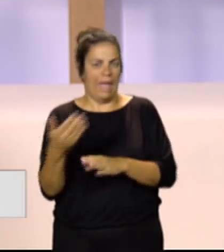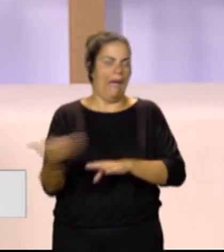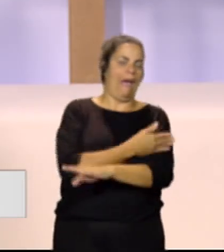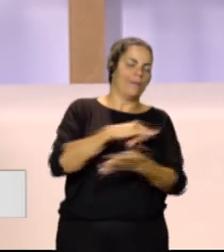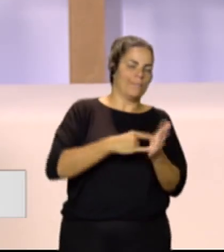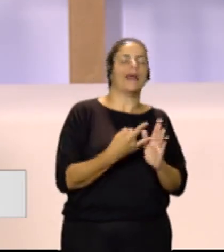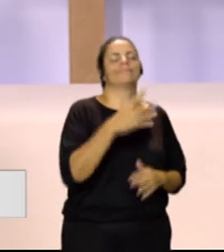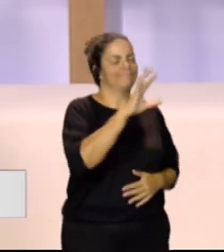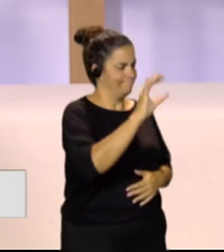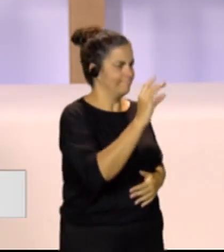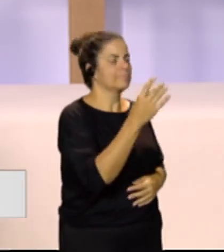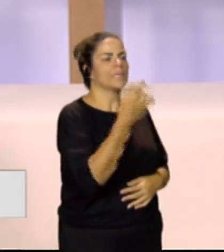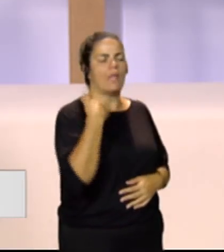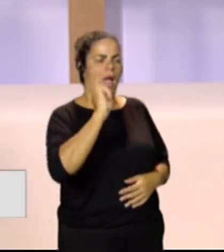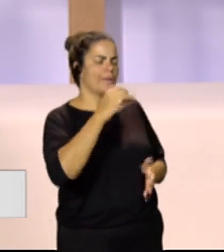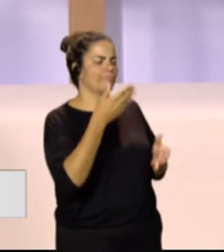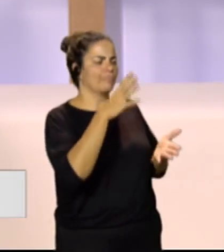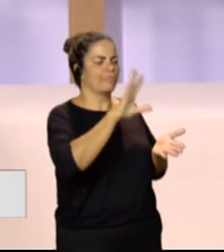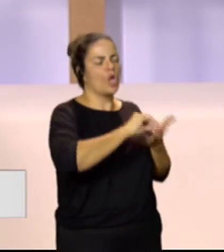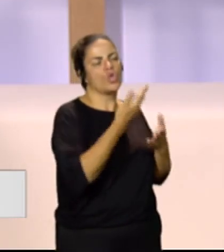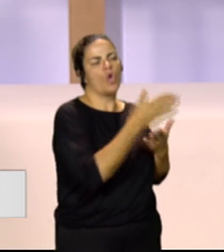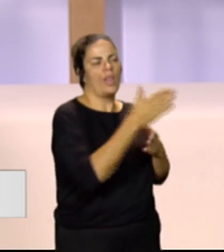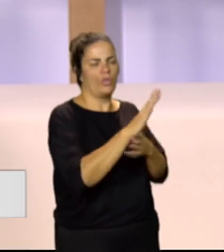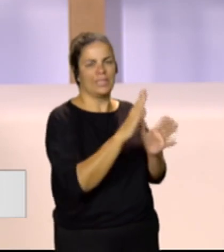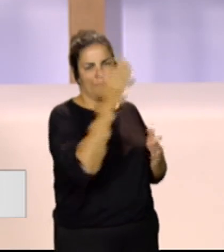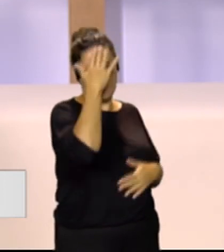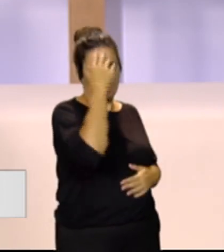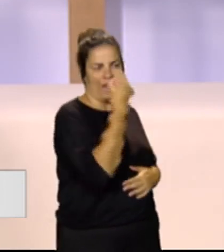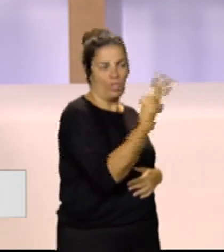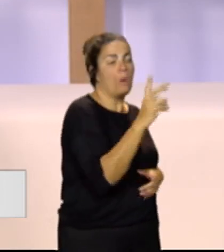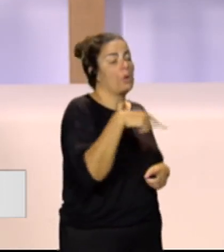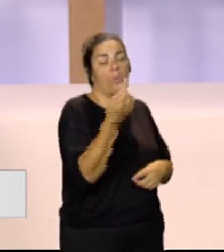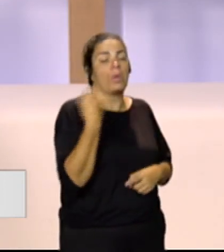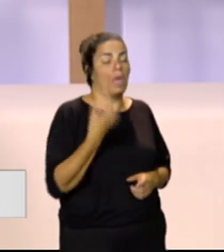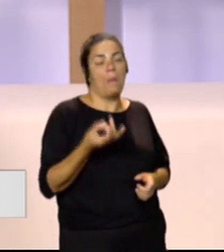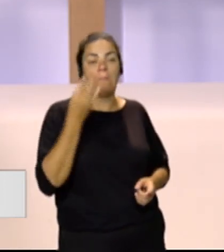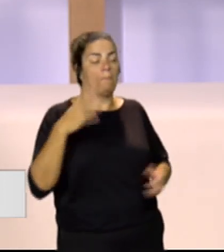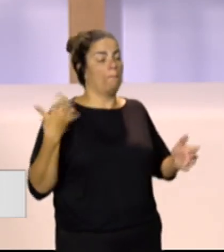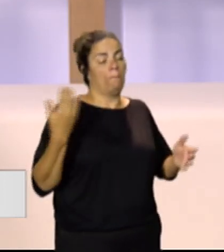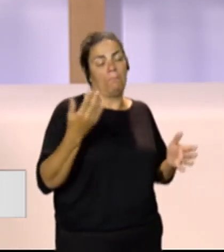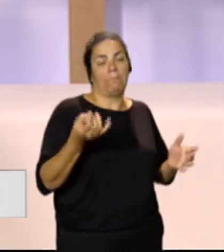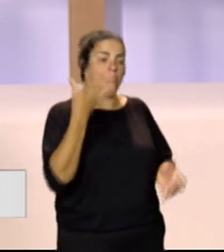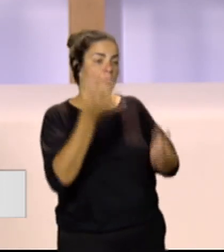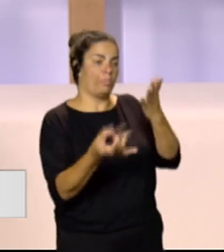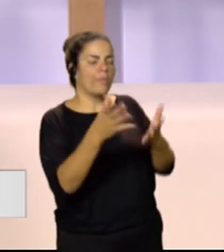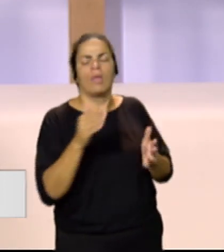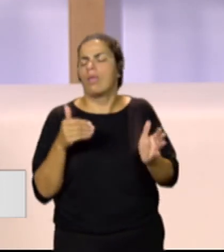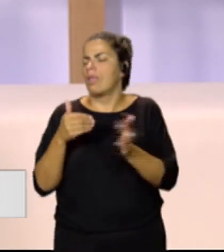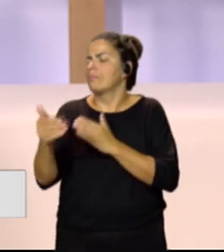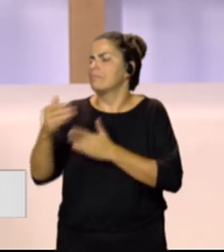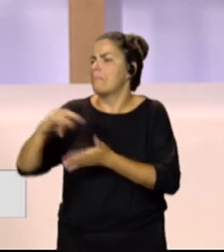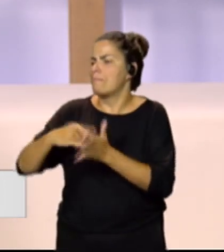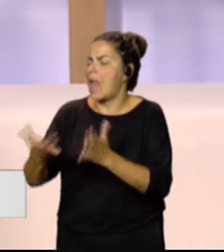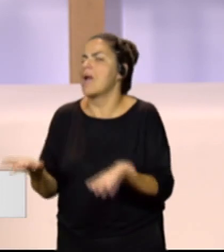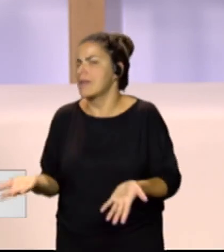todo, sí que tengo dos colecciones principales, pero después ya lo que vaya encontrando y lo que vaya surgiendo. ¿Y cuáles son tus próximos planes que tienes así en mente? Bueno, pues tengo